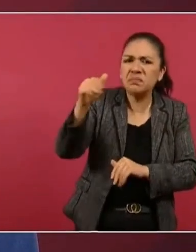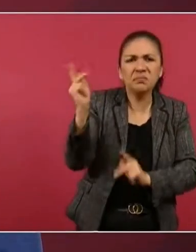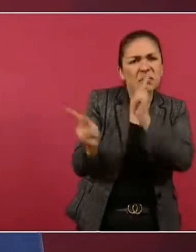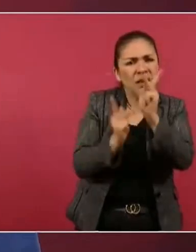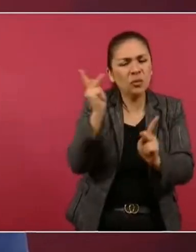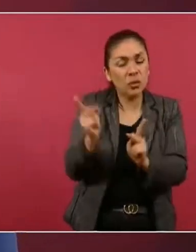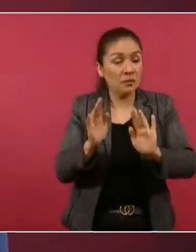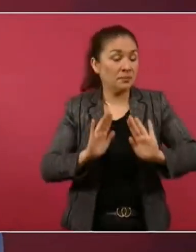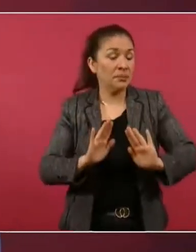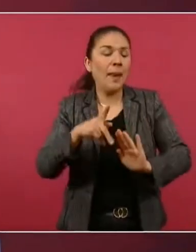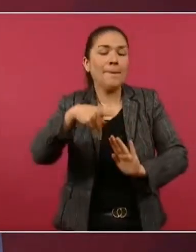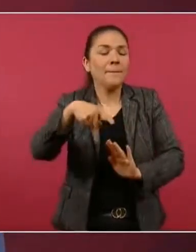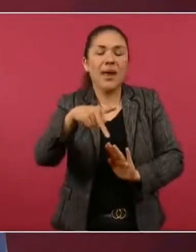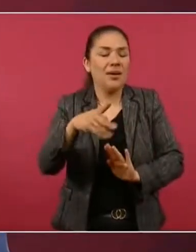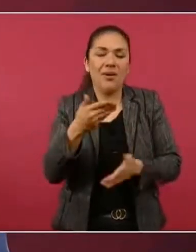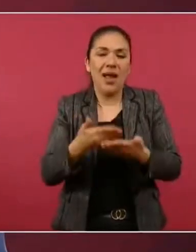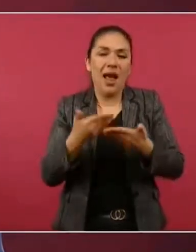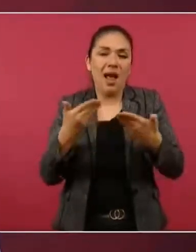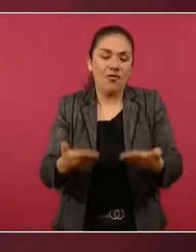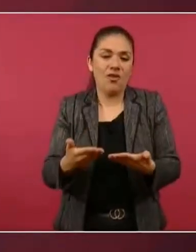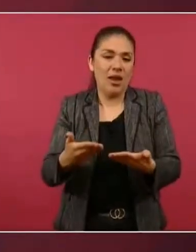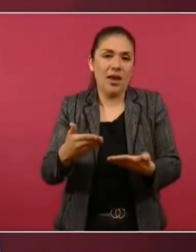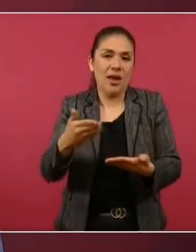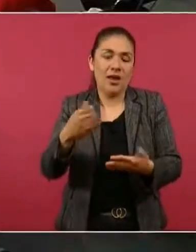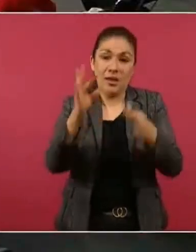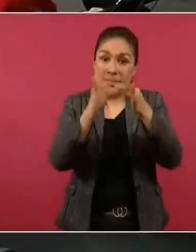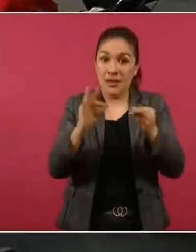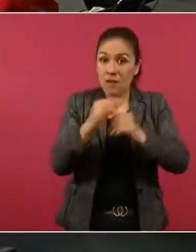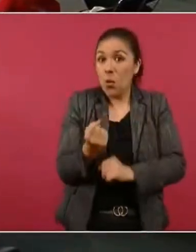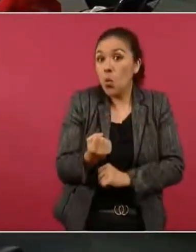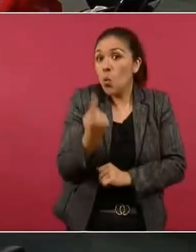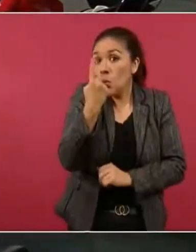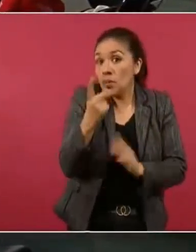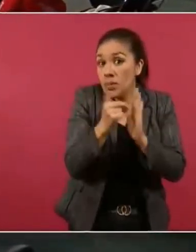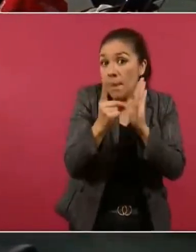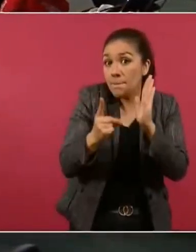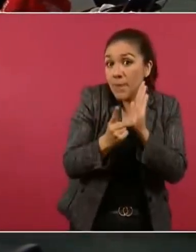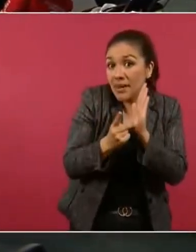pero estamos hablando de un departamento? no, no, no